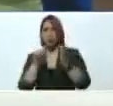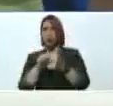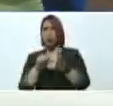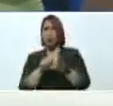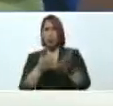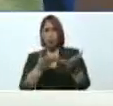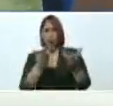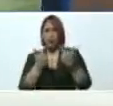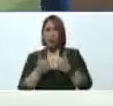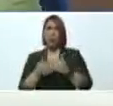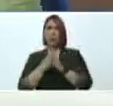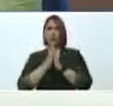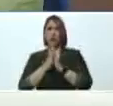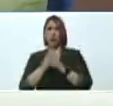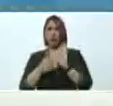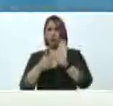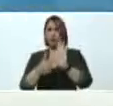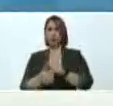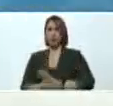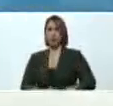Cuéntame, vamos a mostrarla. Adelante.